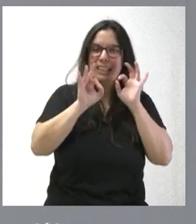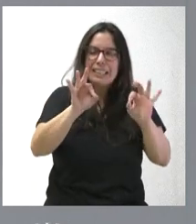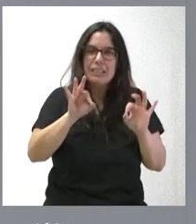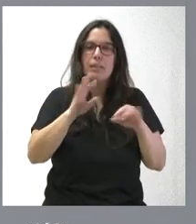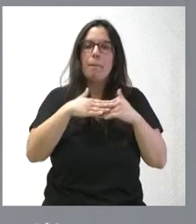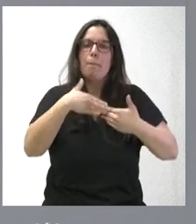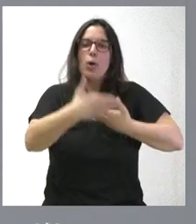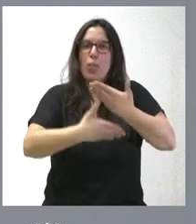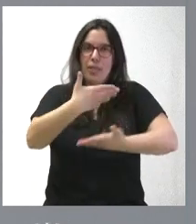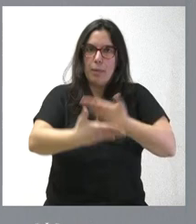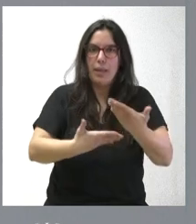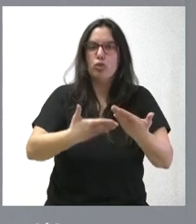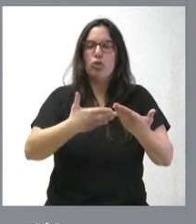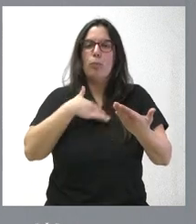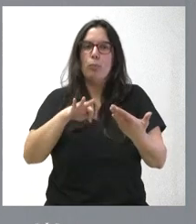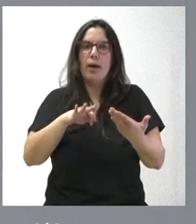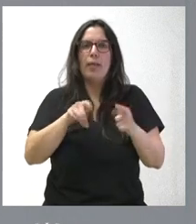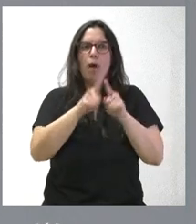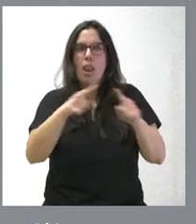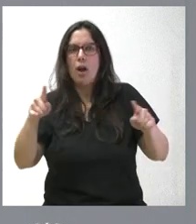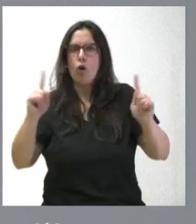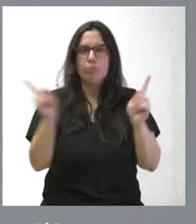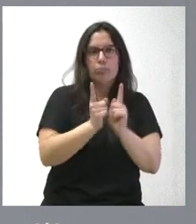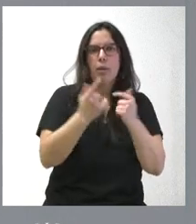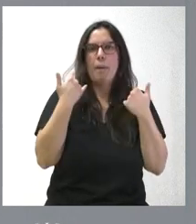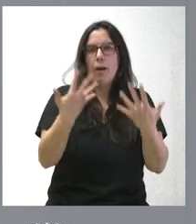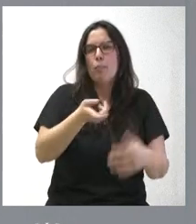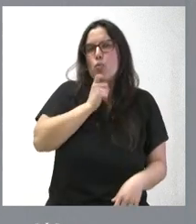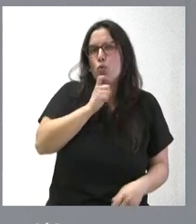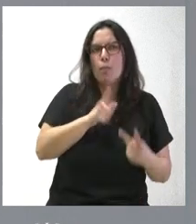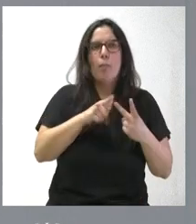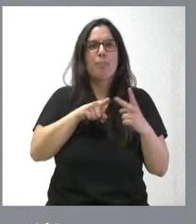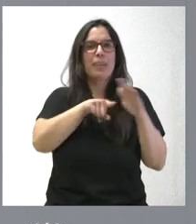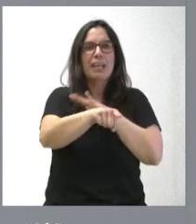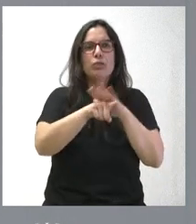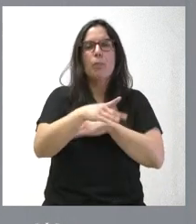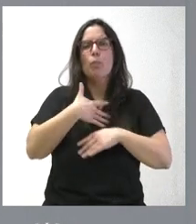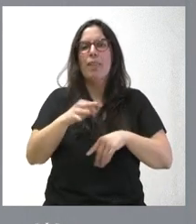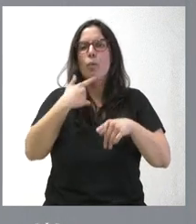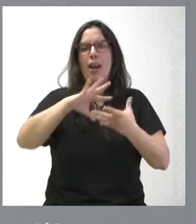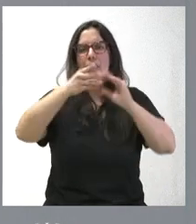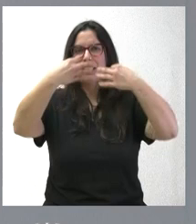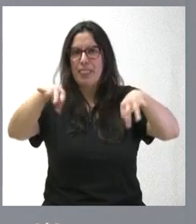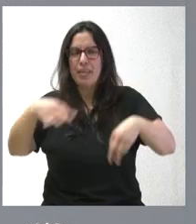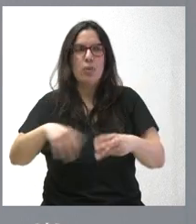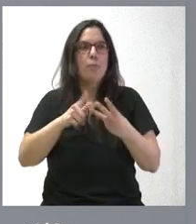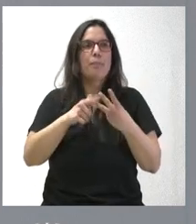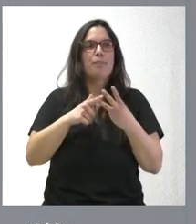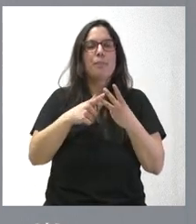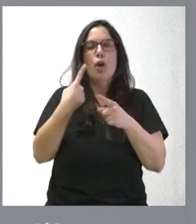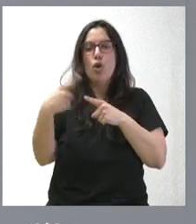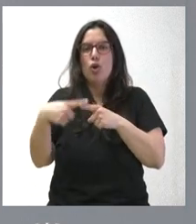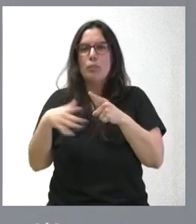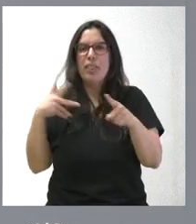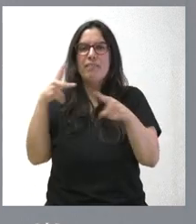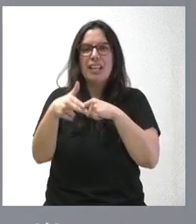procedimientos podemos reducir para ser más ágiles, qué trámites podemos simplificar, qué elementos podemos